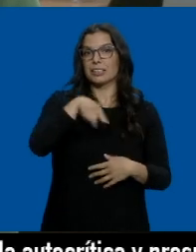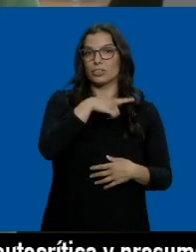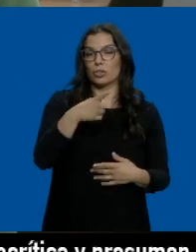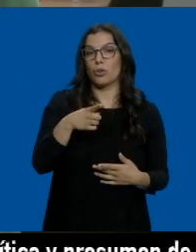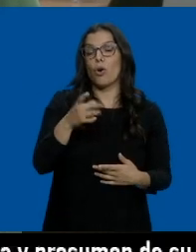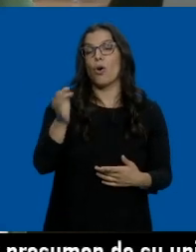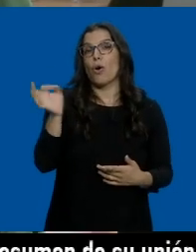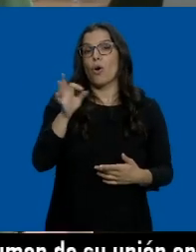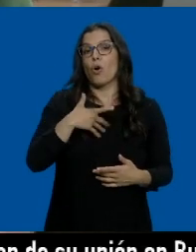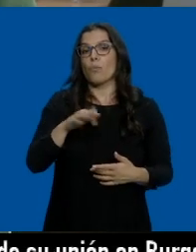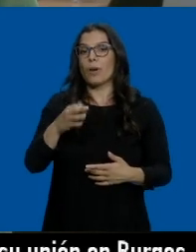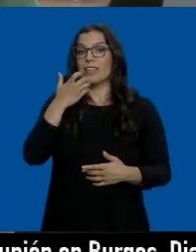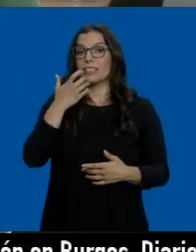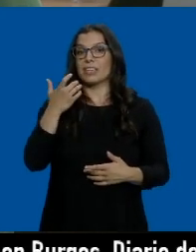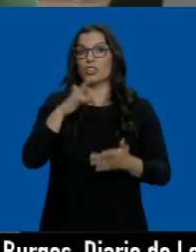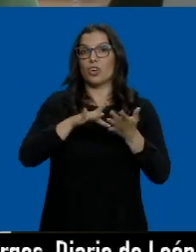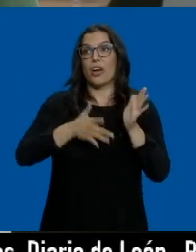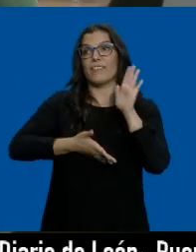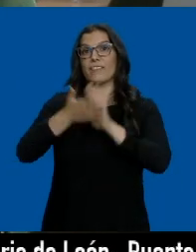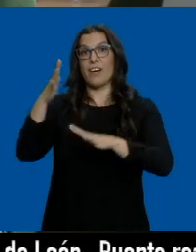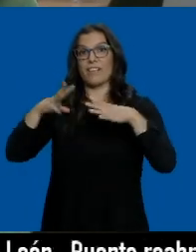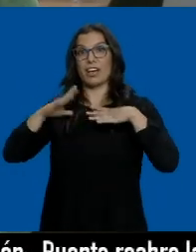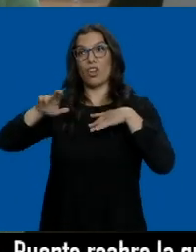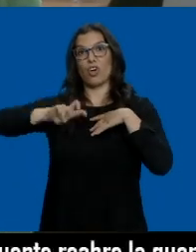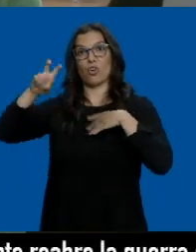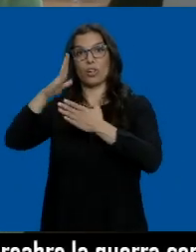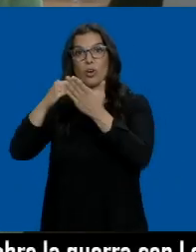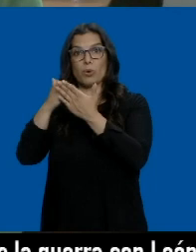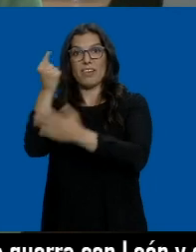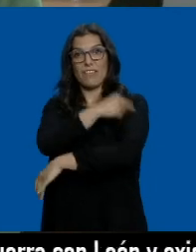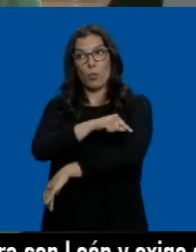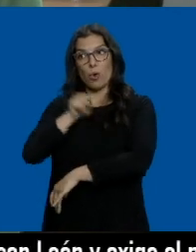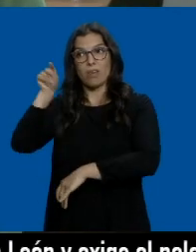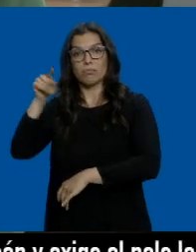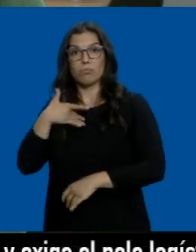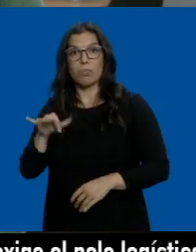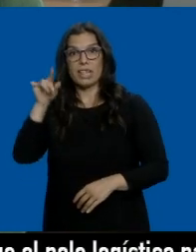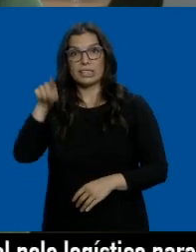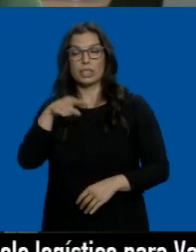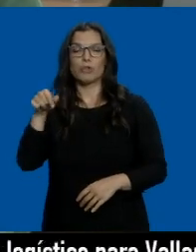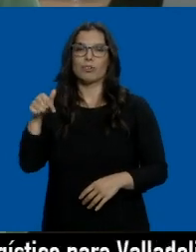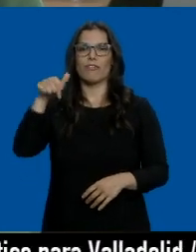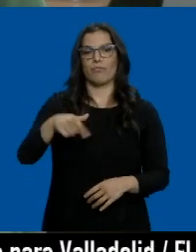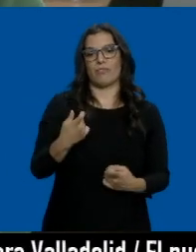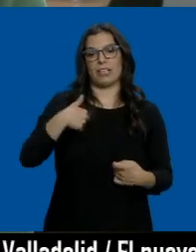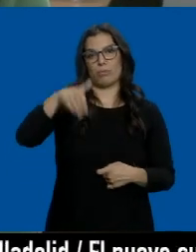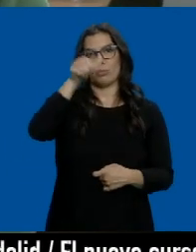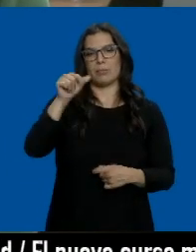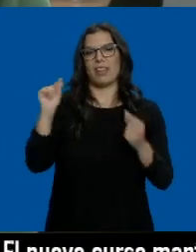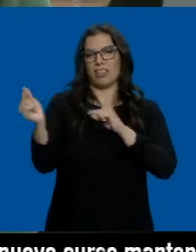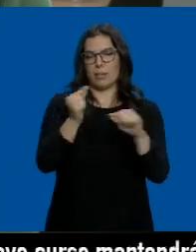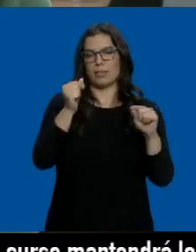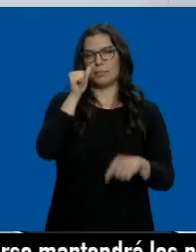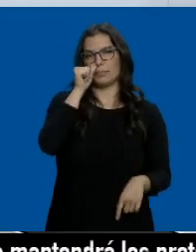si nos podremos vacunar si estamos de vacaciones fuera de nuestra comunidad autónoma. Algo que parece se debatirá en las próximas semanas.